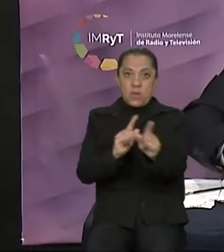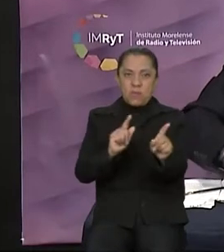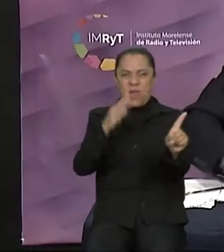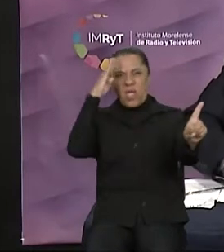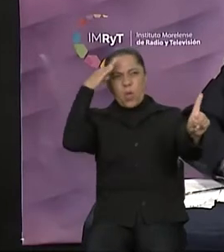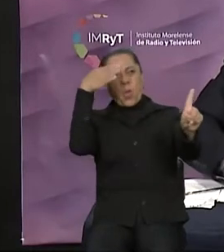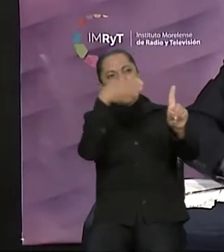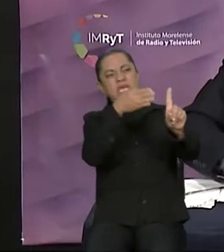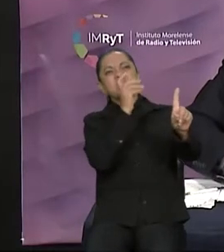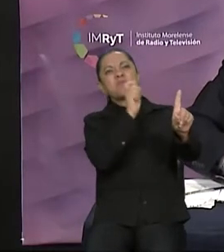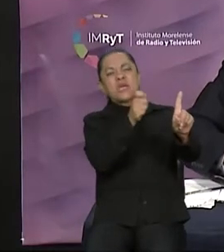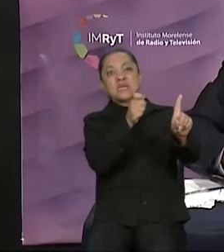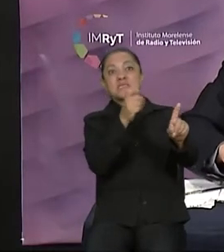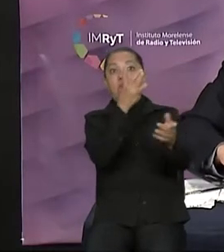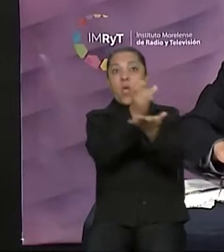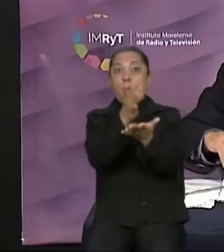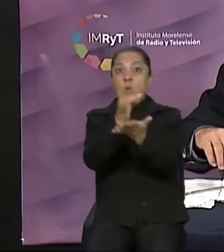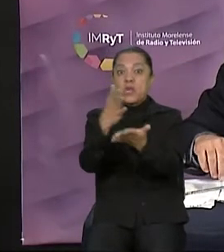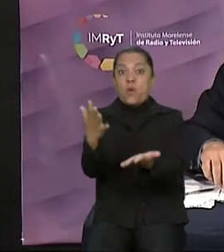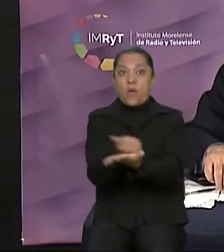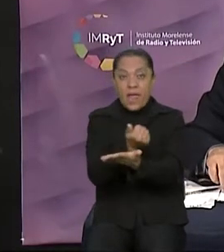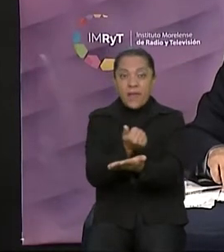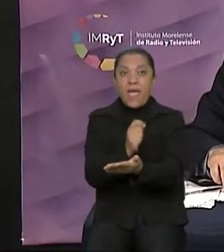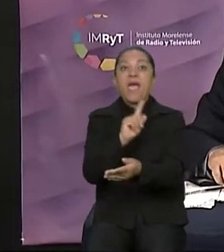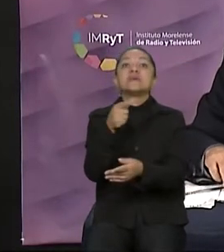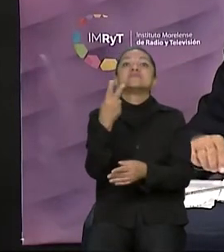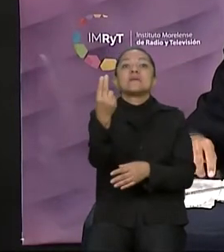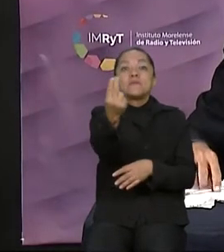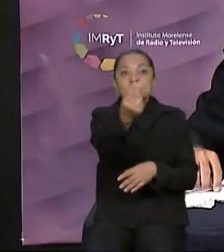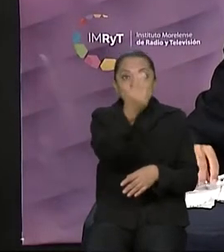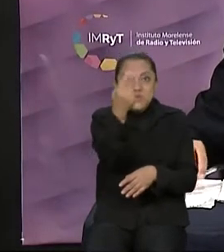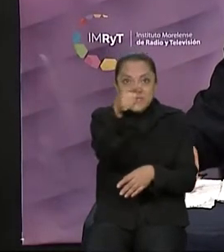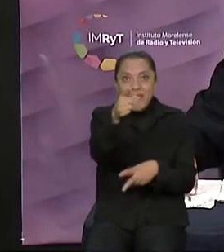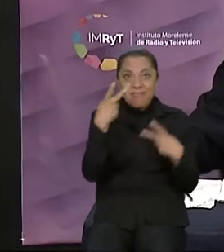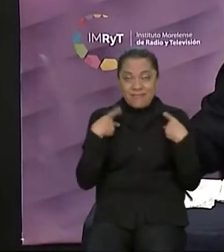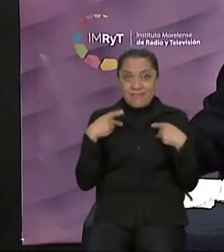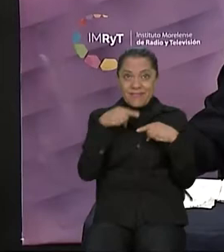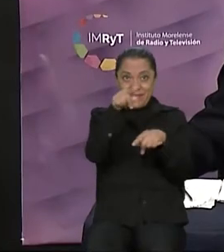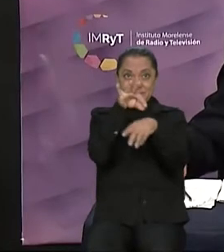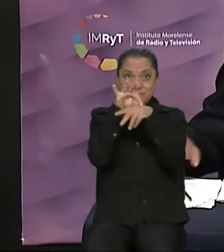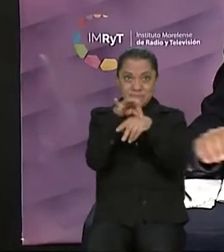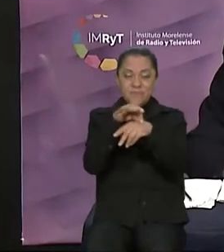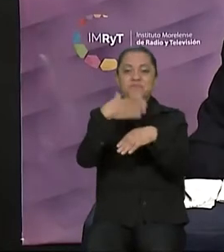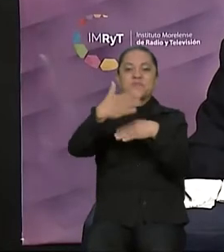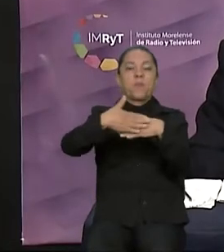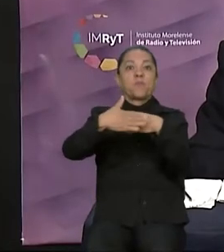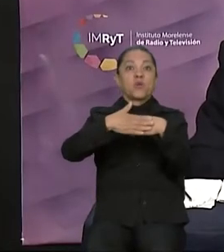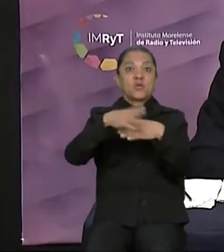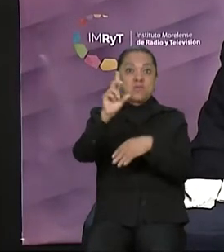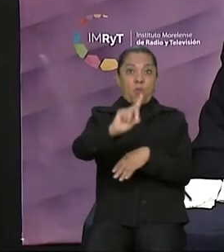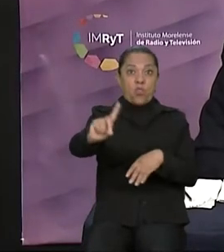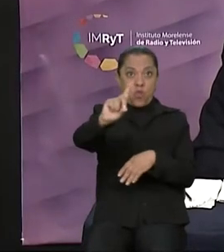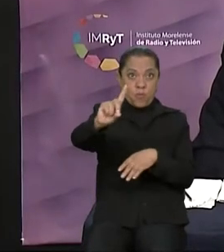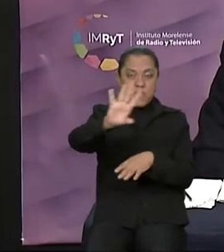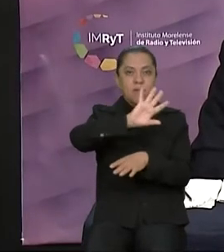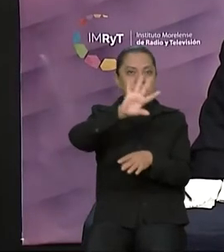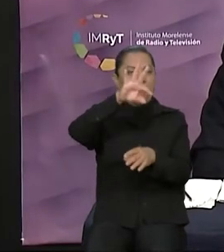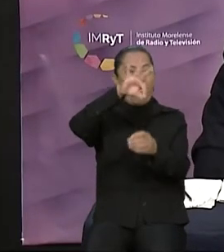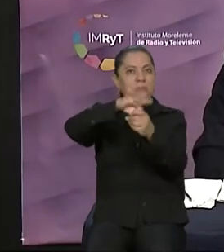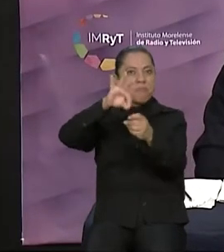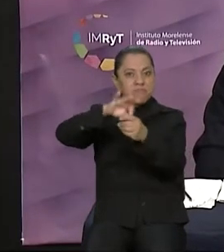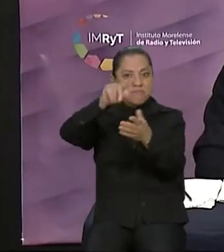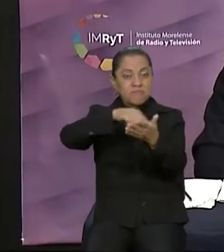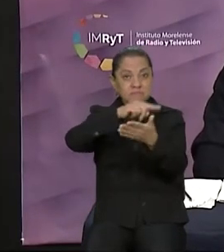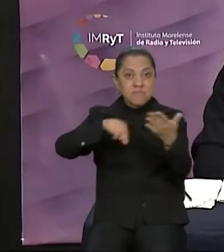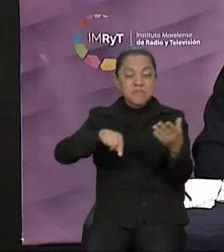salga ganando sea usted como ciudadano, porque el próximo domingo habremos de elegir no solamente a presidente, también se renovará el